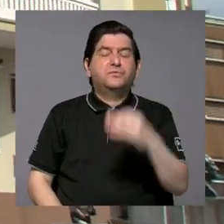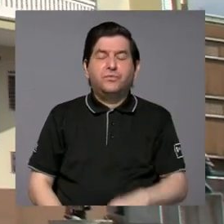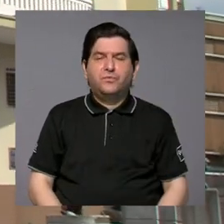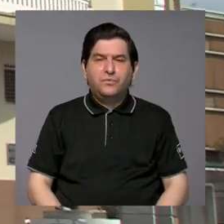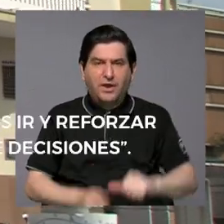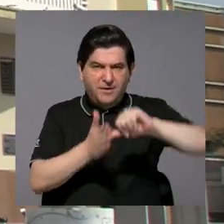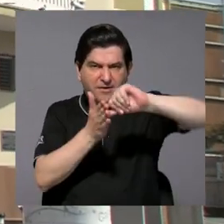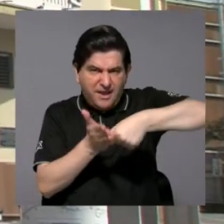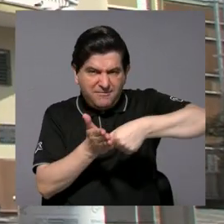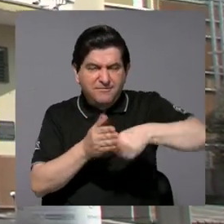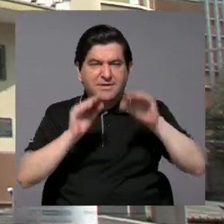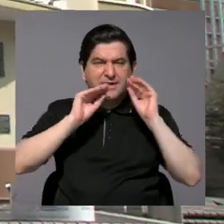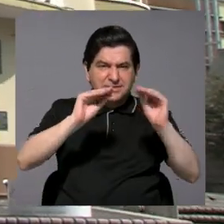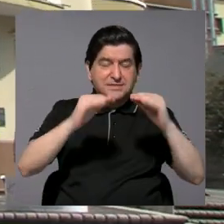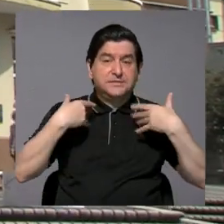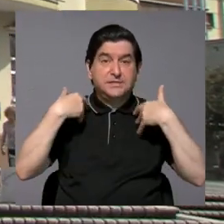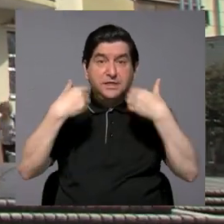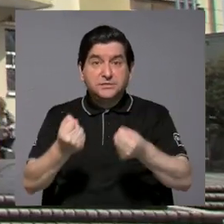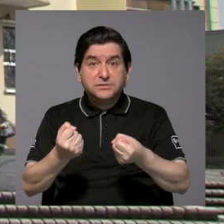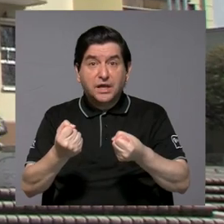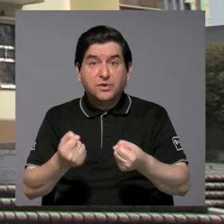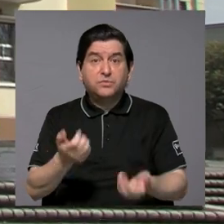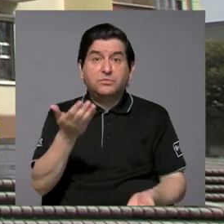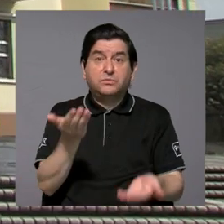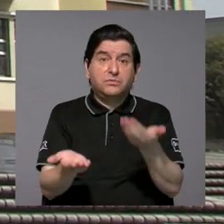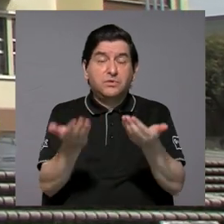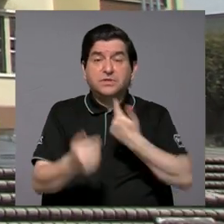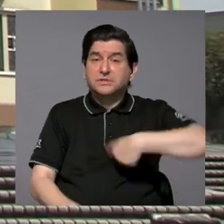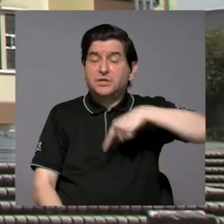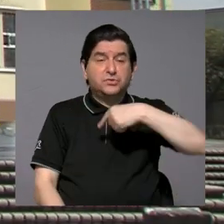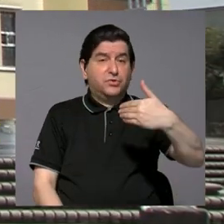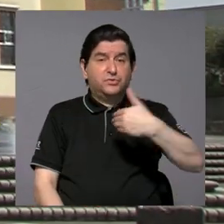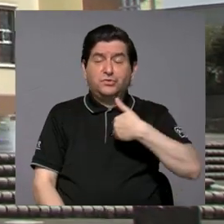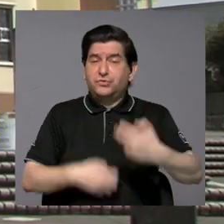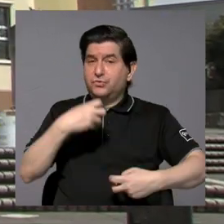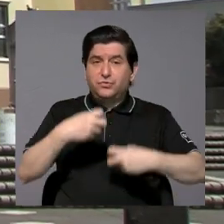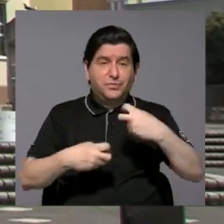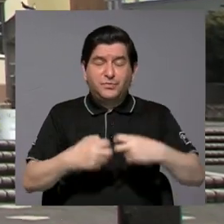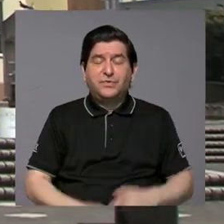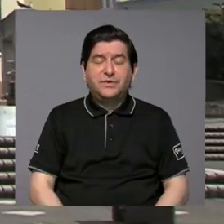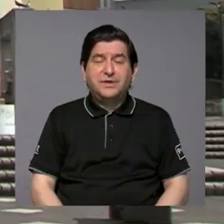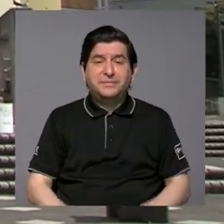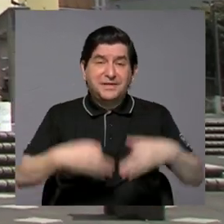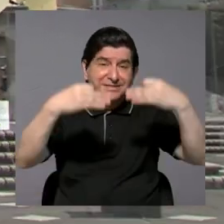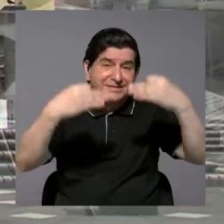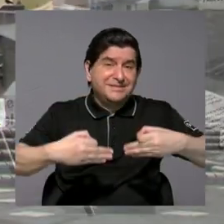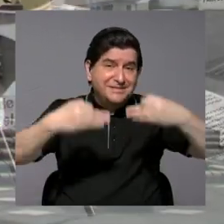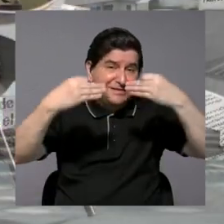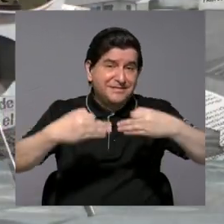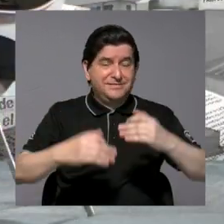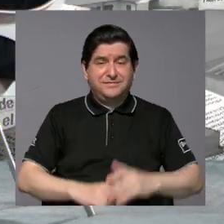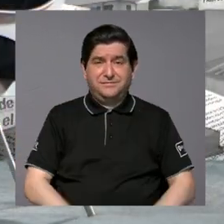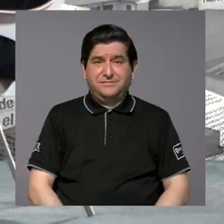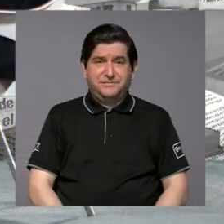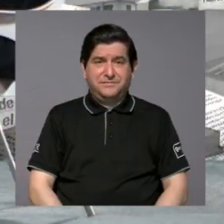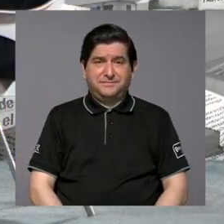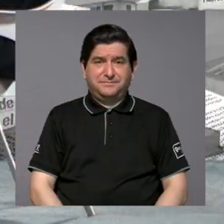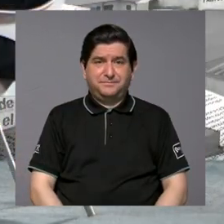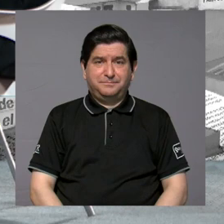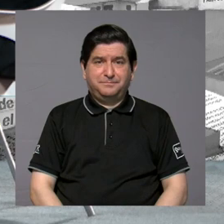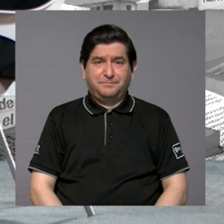reforzar educación y reforzar salud, de repente no tendríamos este tipo de decisiones que